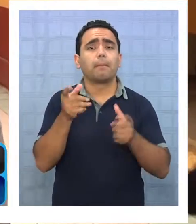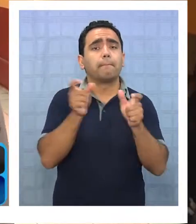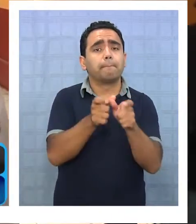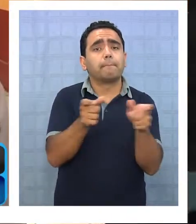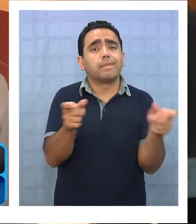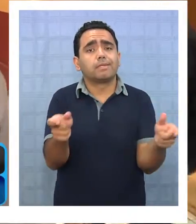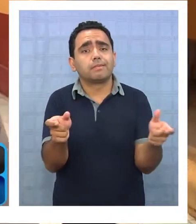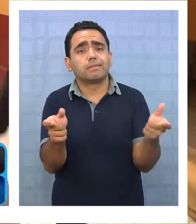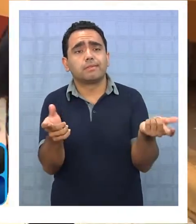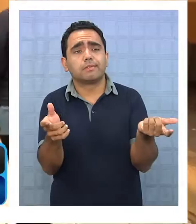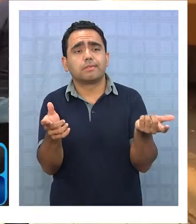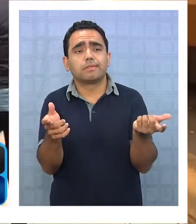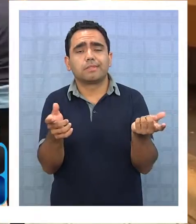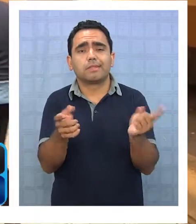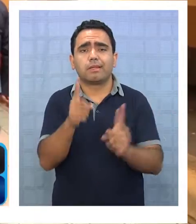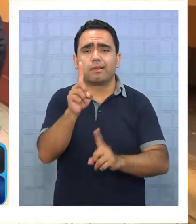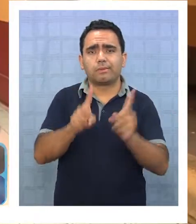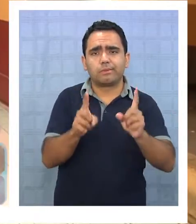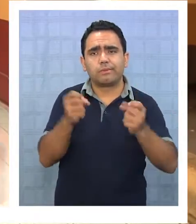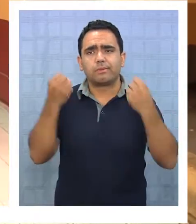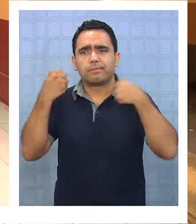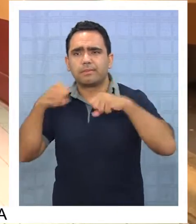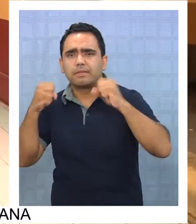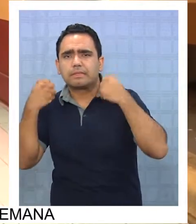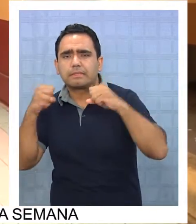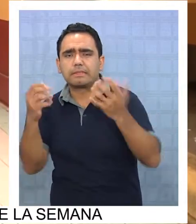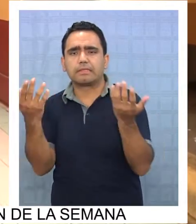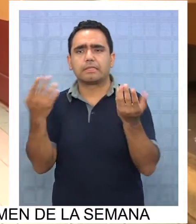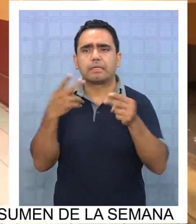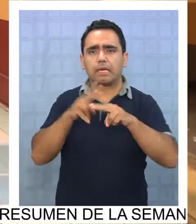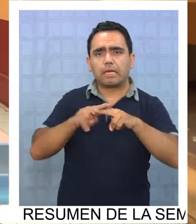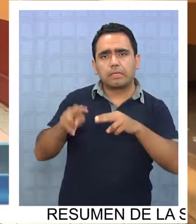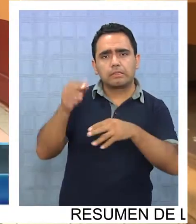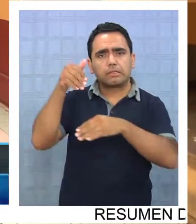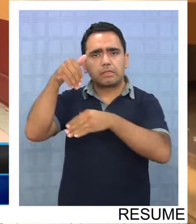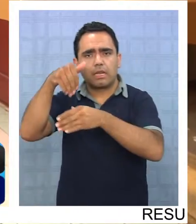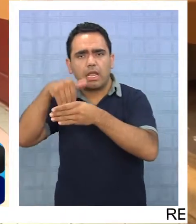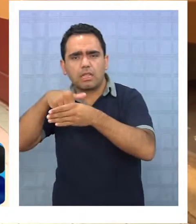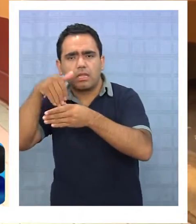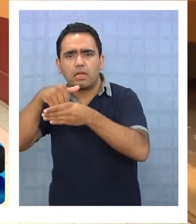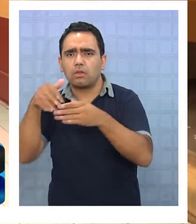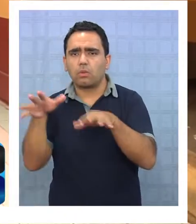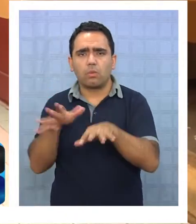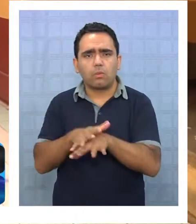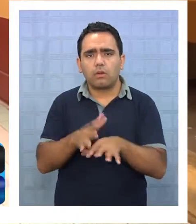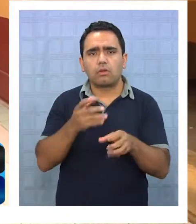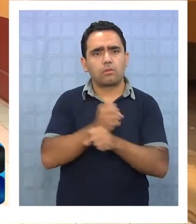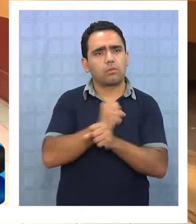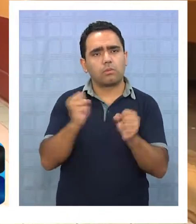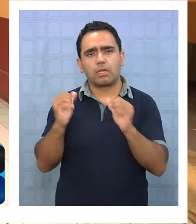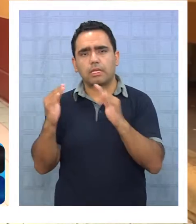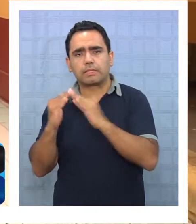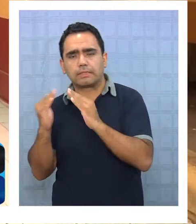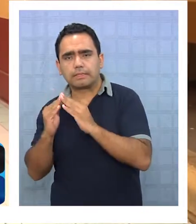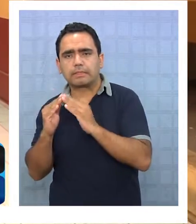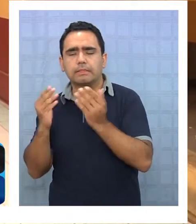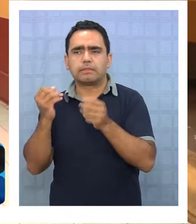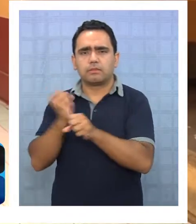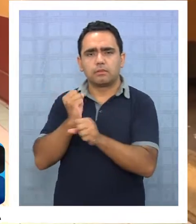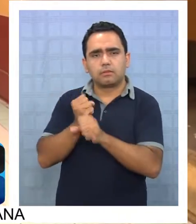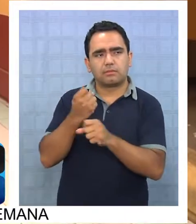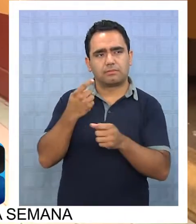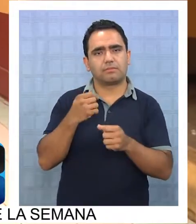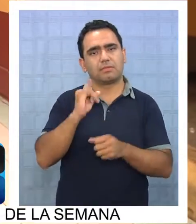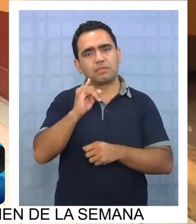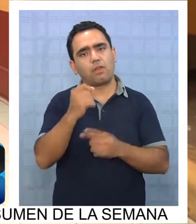personas que entrenan o hacen su vida en la tarde y no pueden estar pendientes de las tareas, claro, igual es una obligación